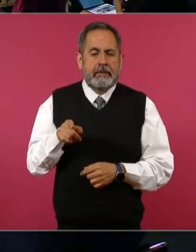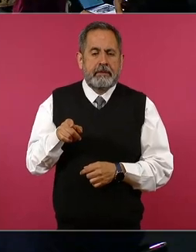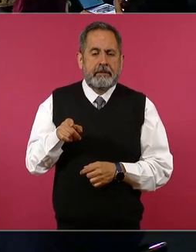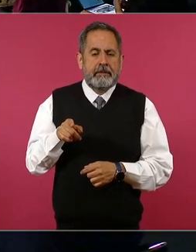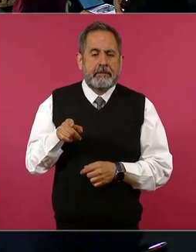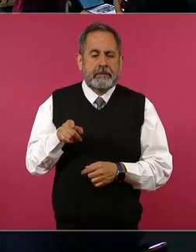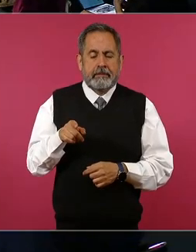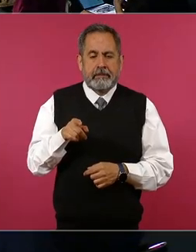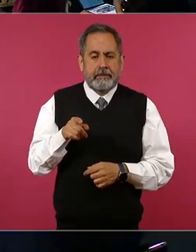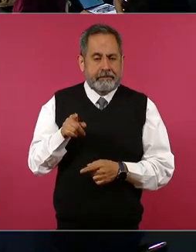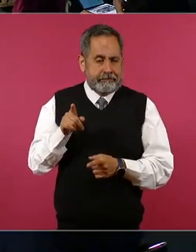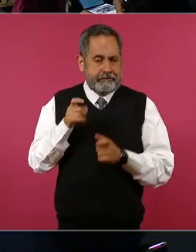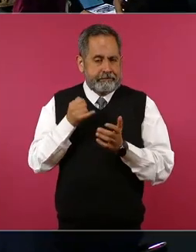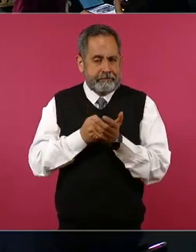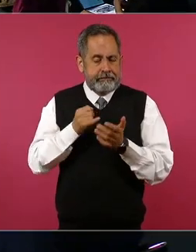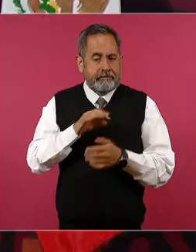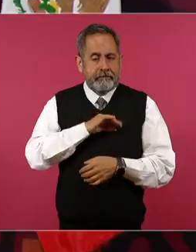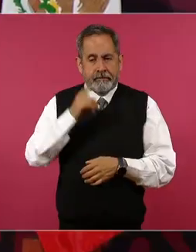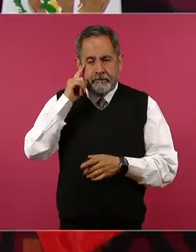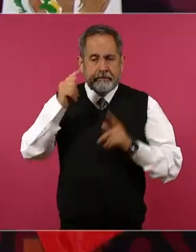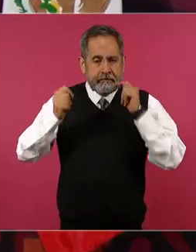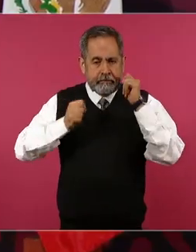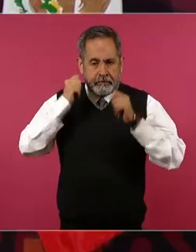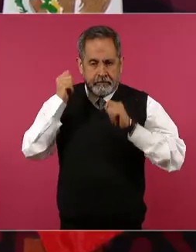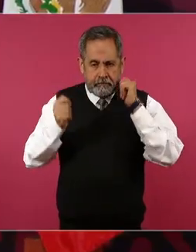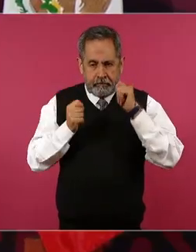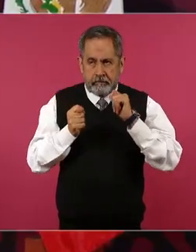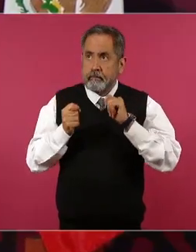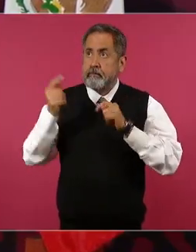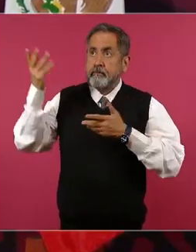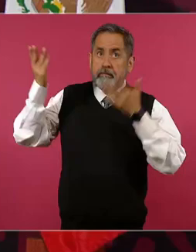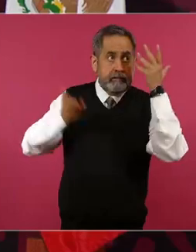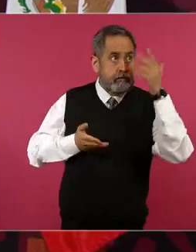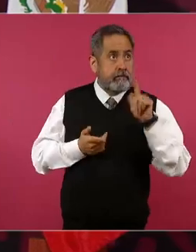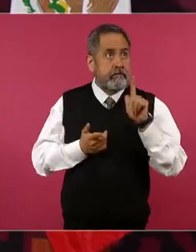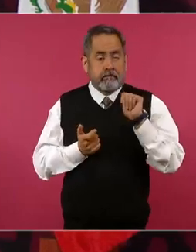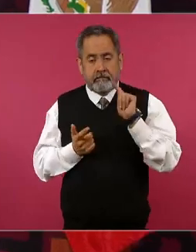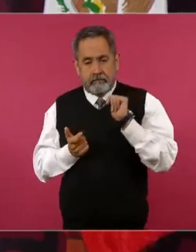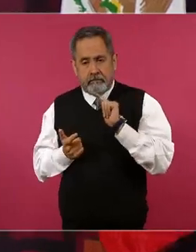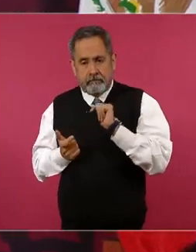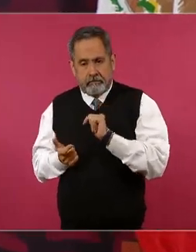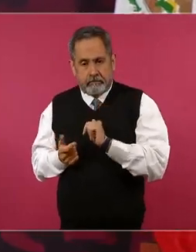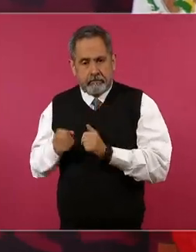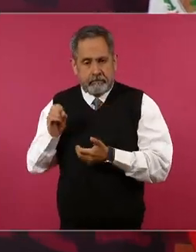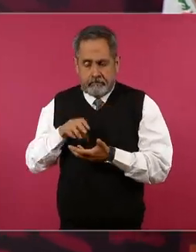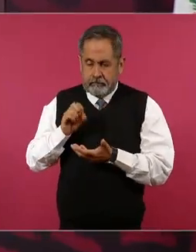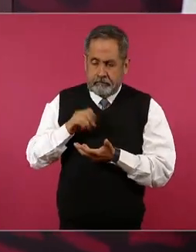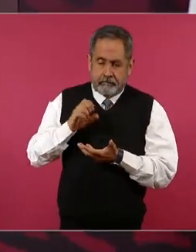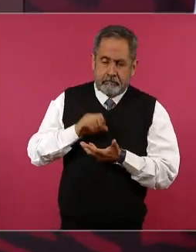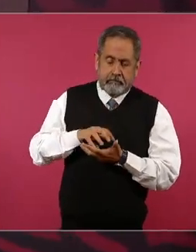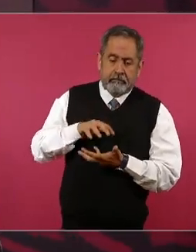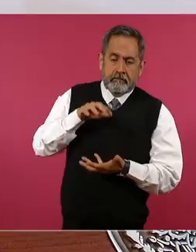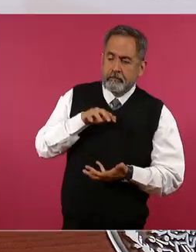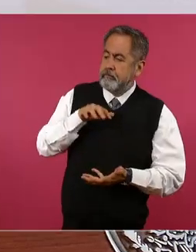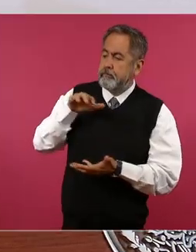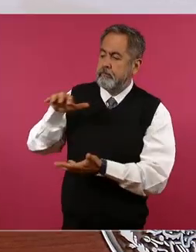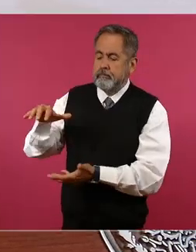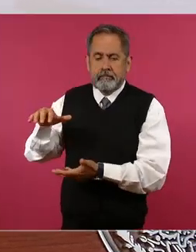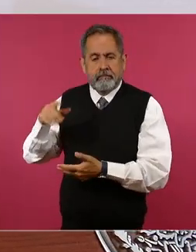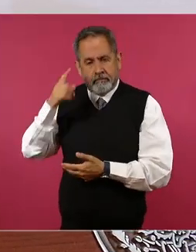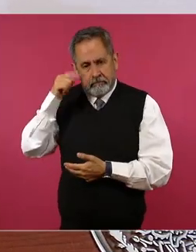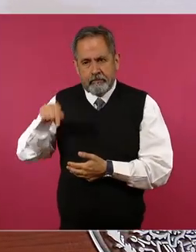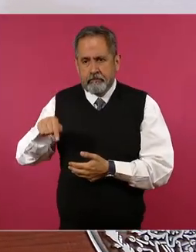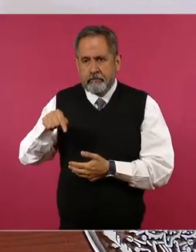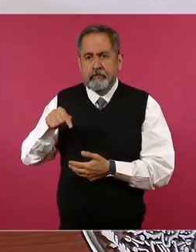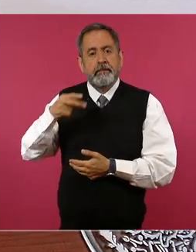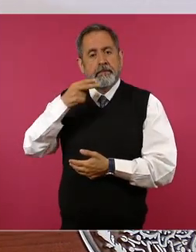especial a los turistas y ese dinero iba a un fideicomiso para